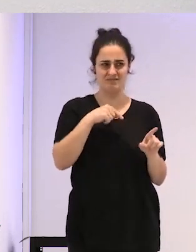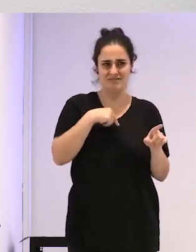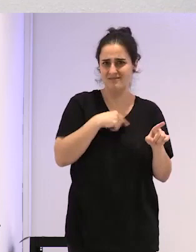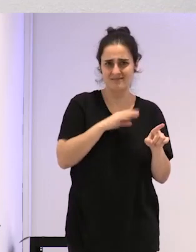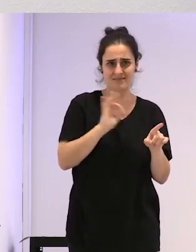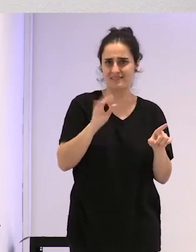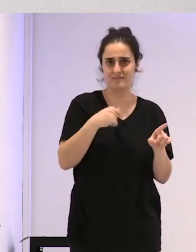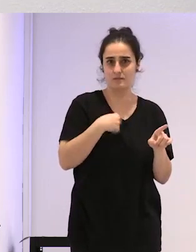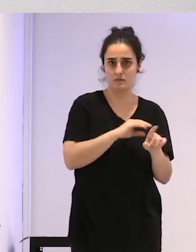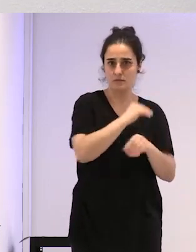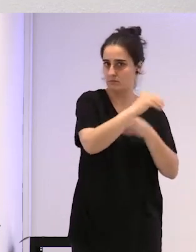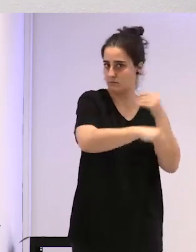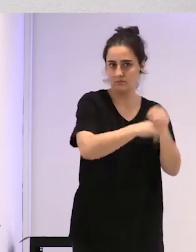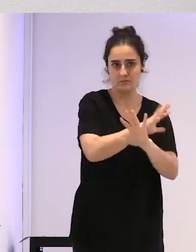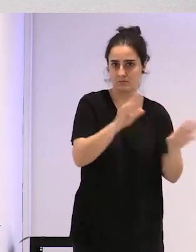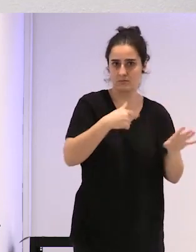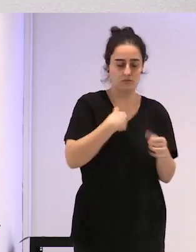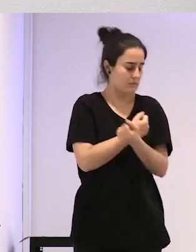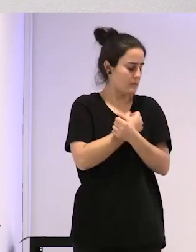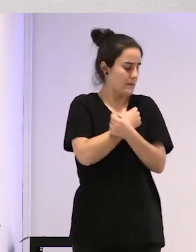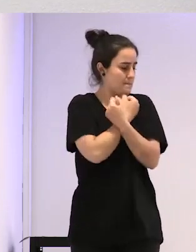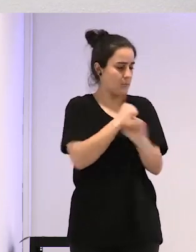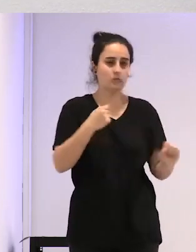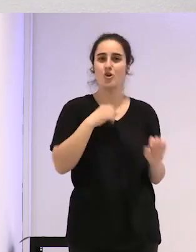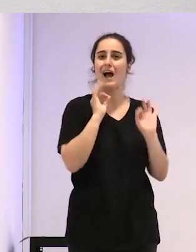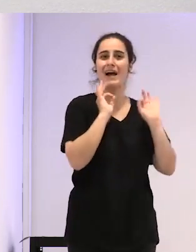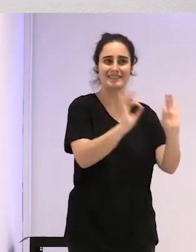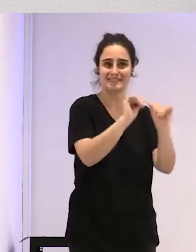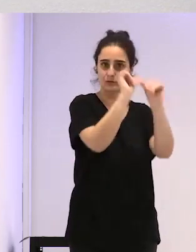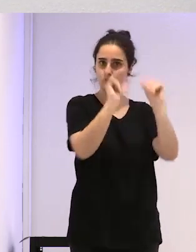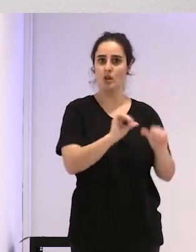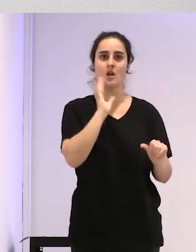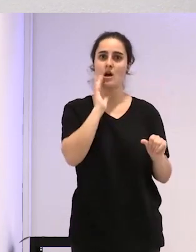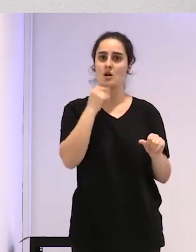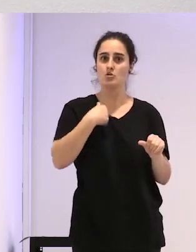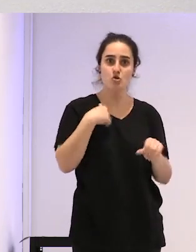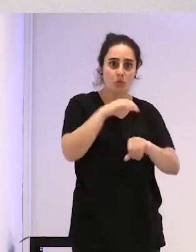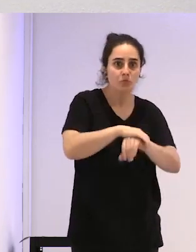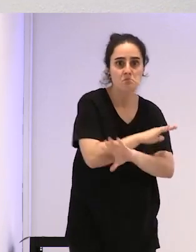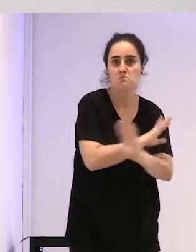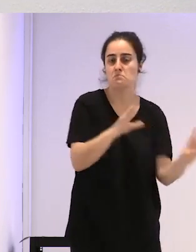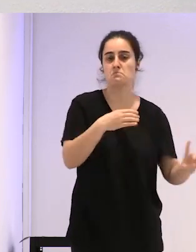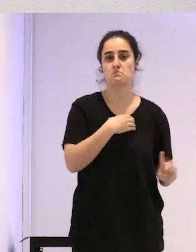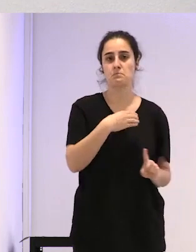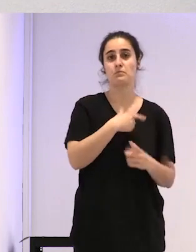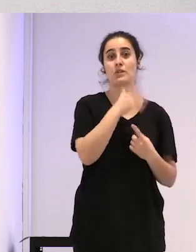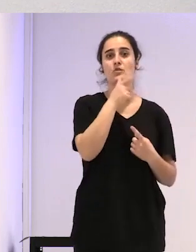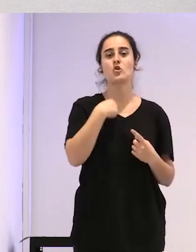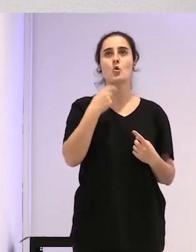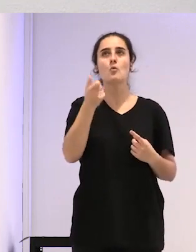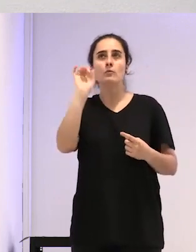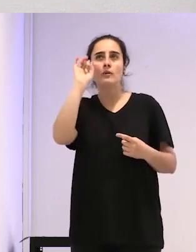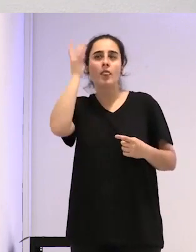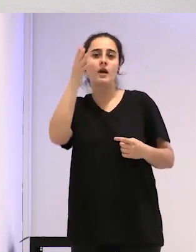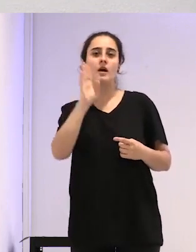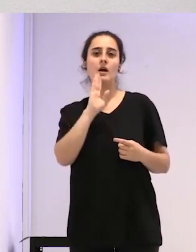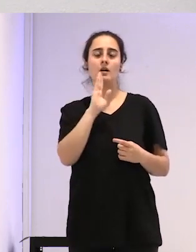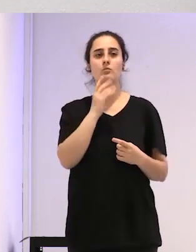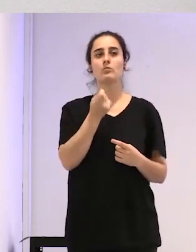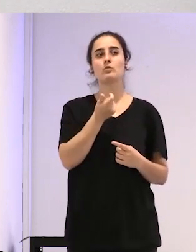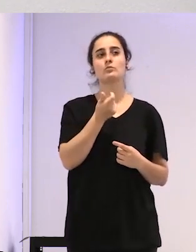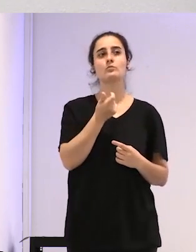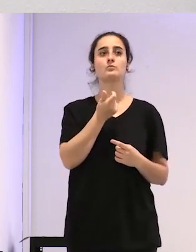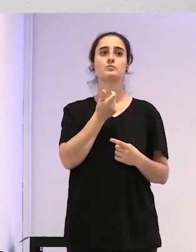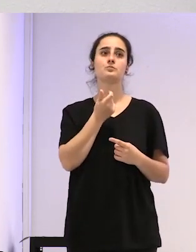lo iba a hacer, era incapaz de hacer aquello, ¿no? Y bueno, recuperé un poco mi idea de, de alguna